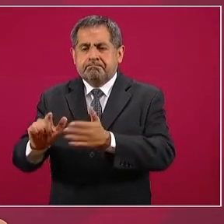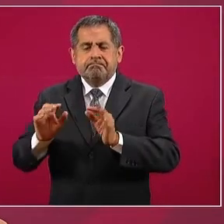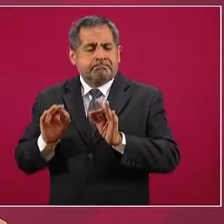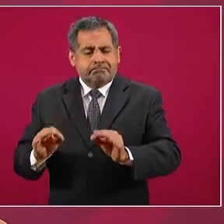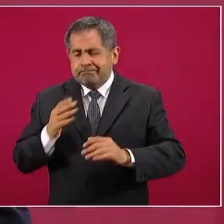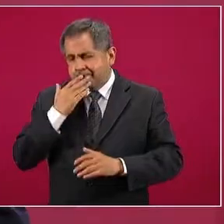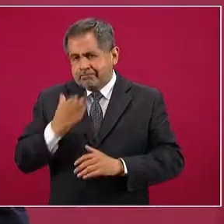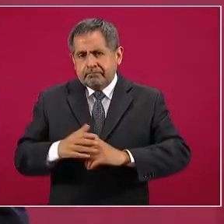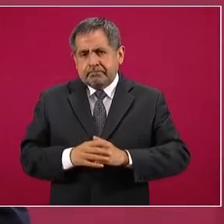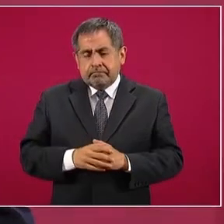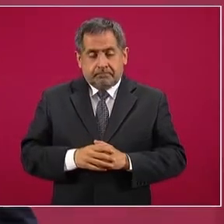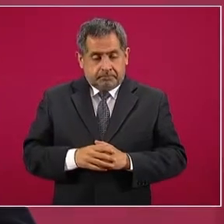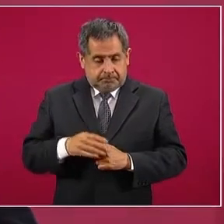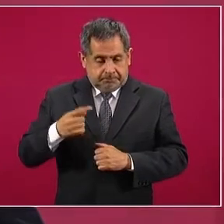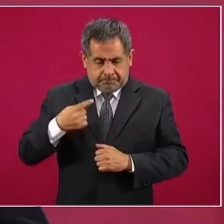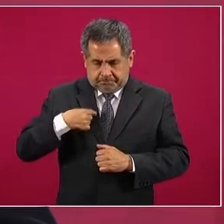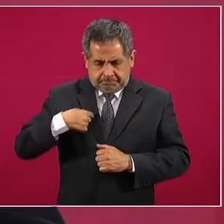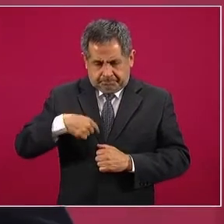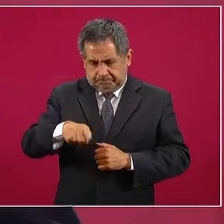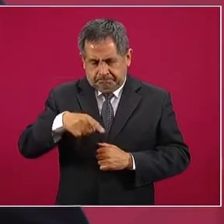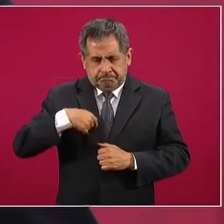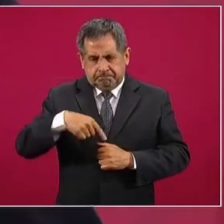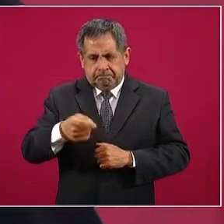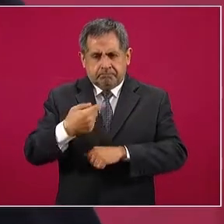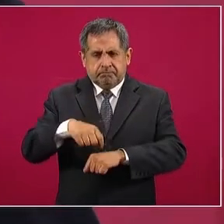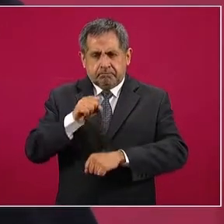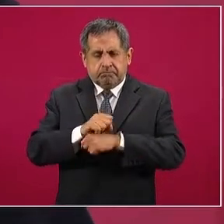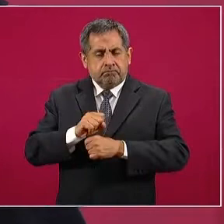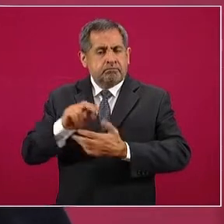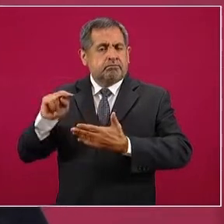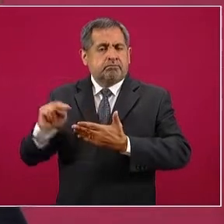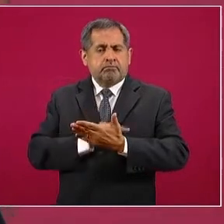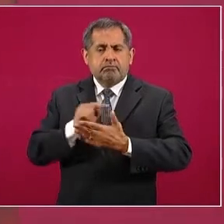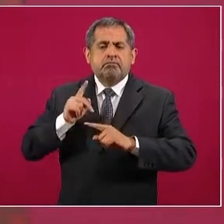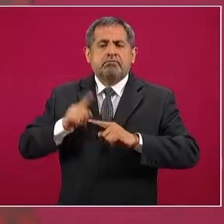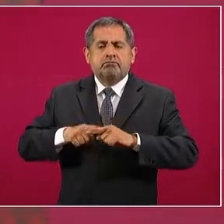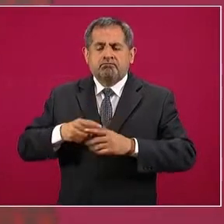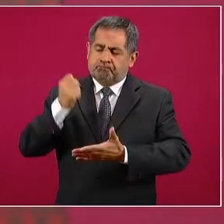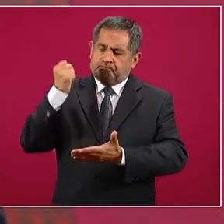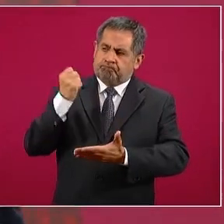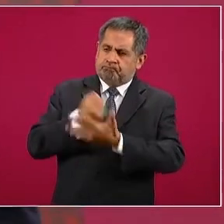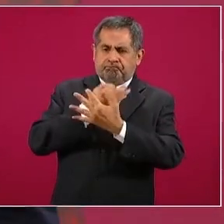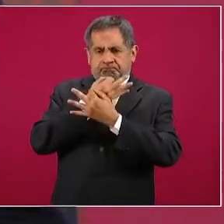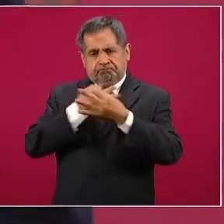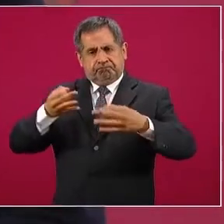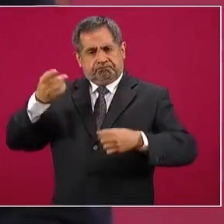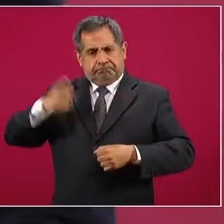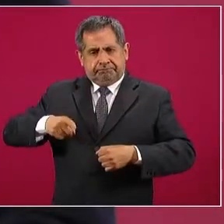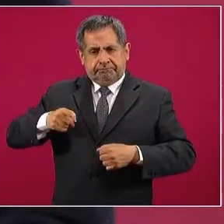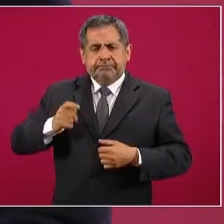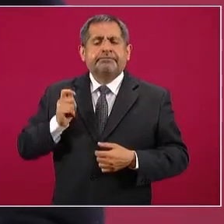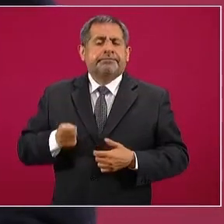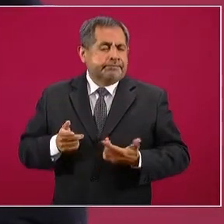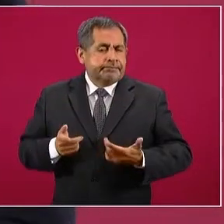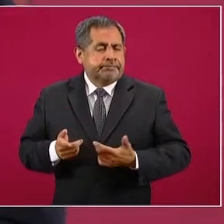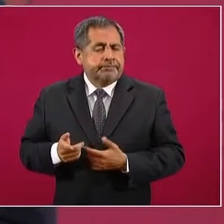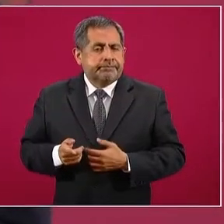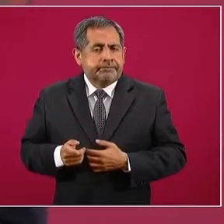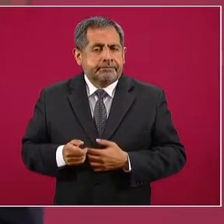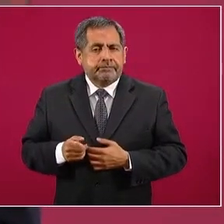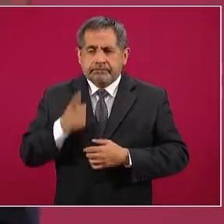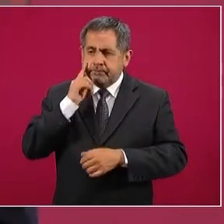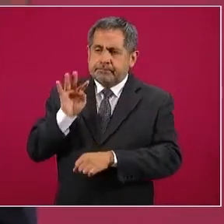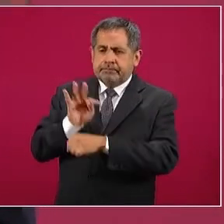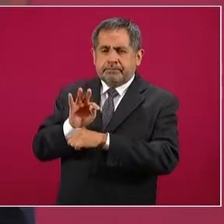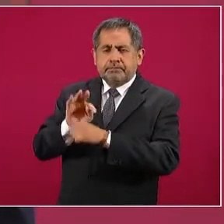Voy a firmar esta semana un decreto de